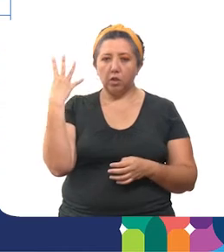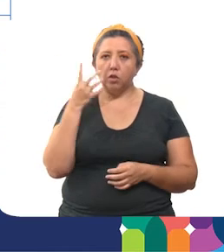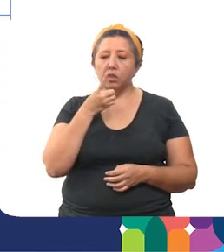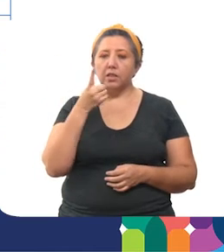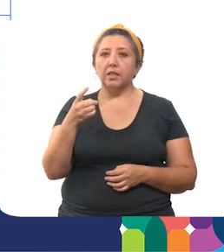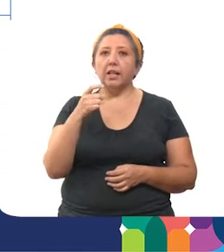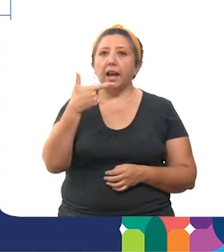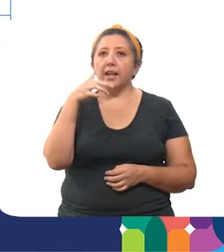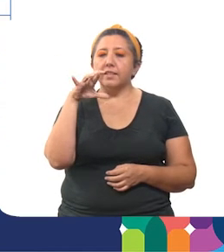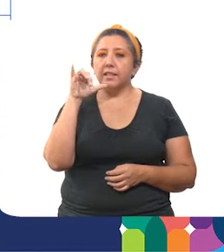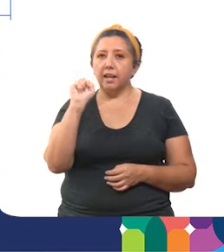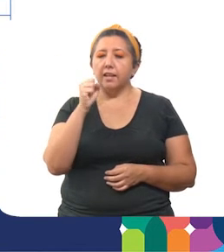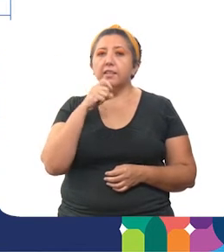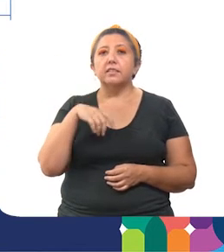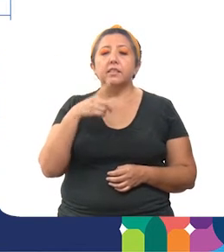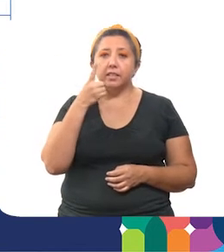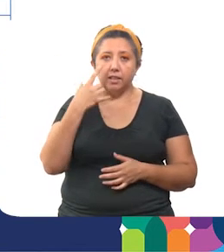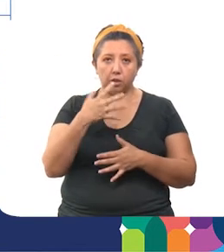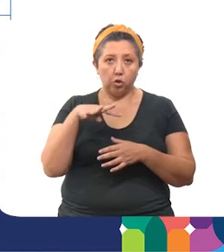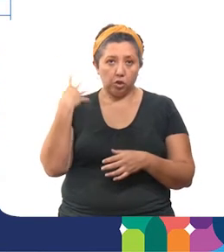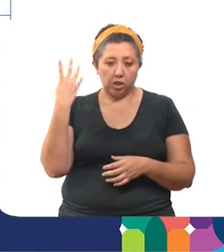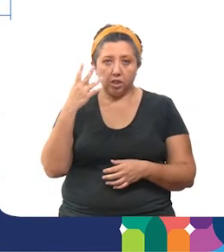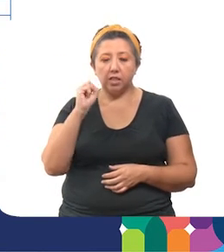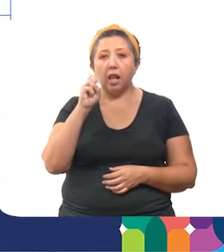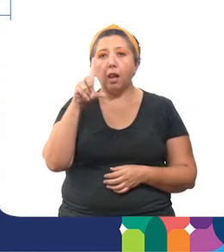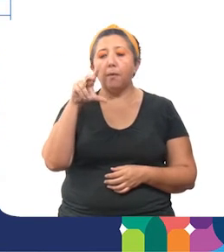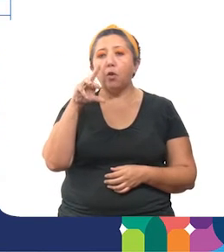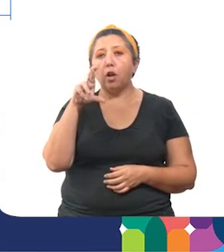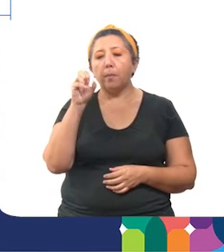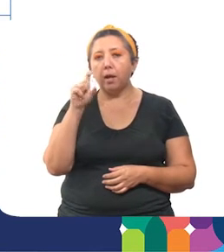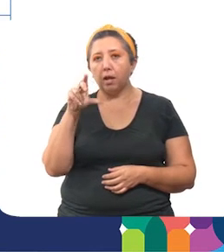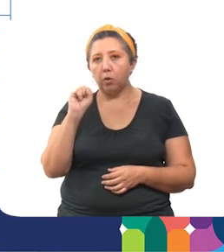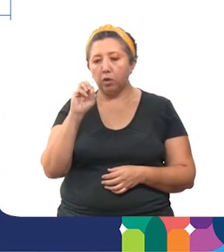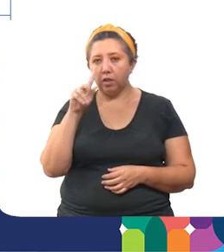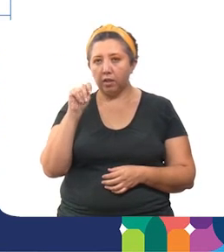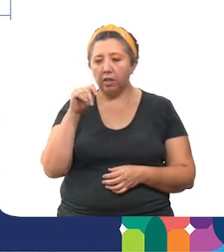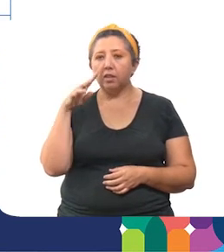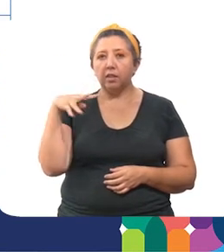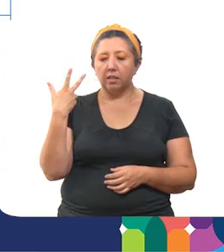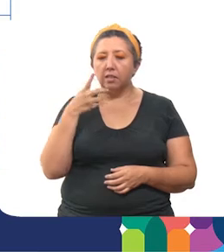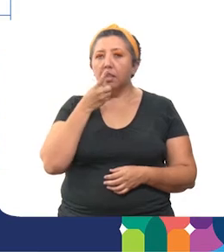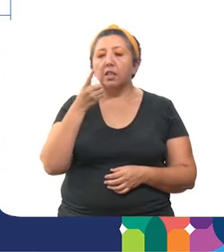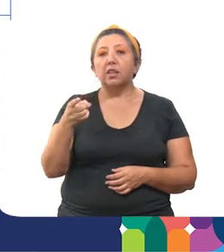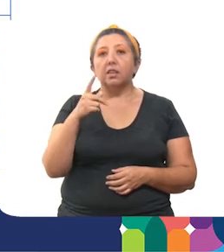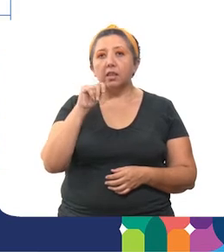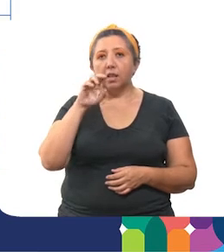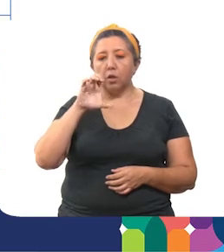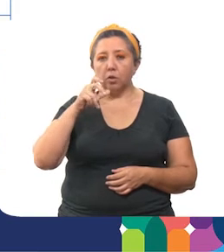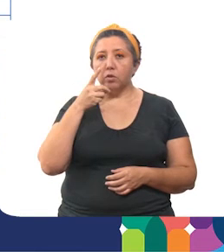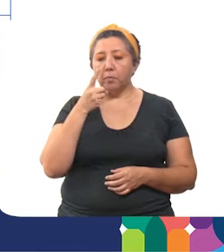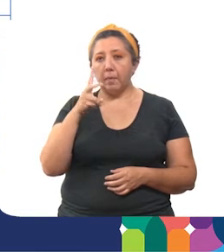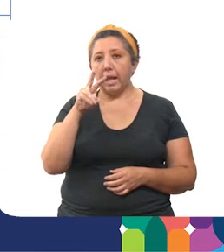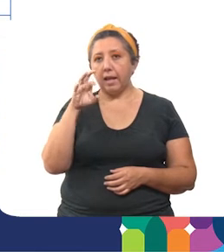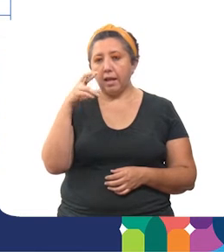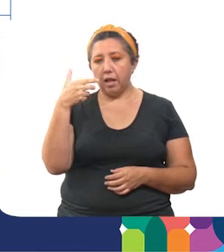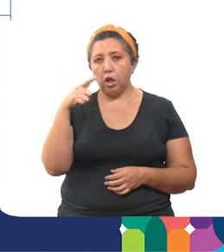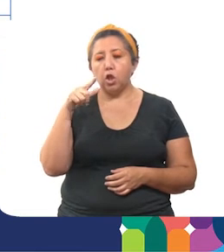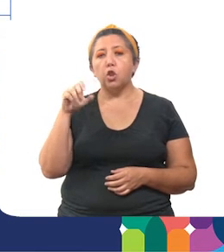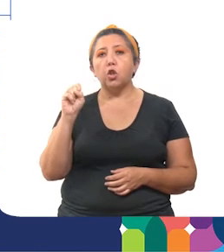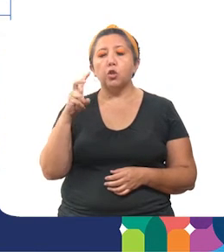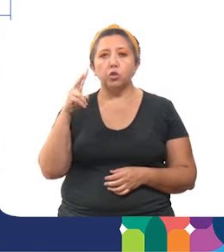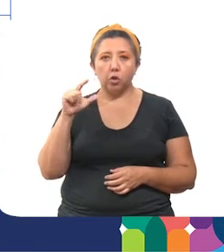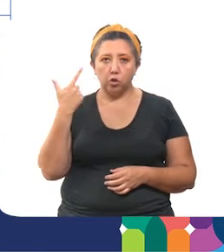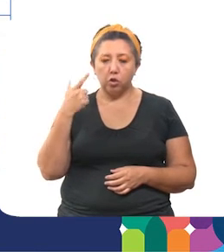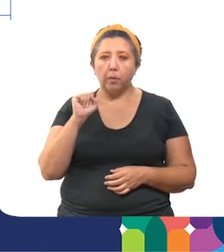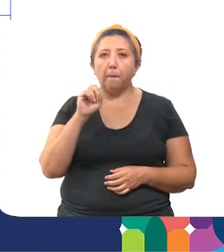14, García Ginerés 14, Salvador Alvarado Oriente 13, San José Teco 12, Vergel 2, 12,